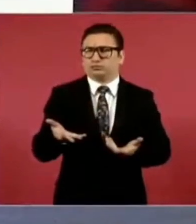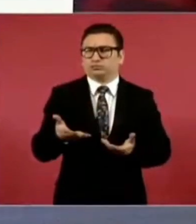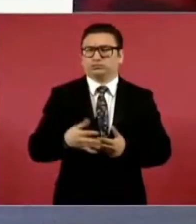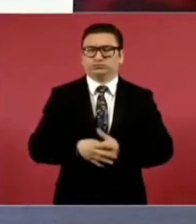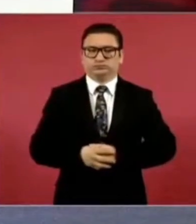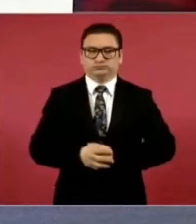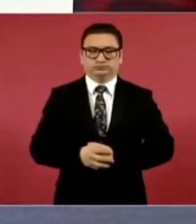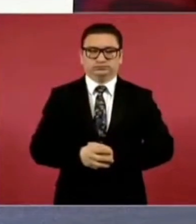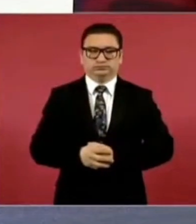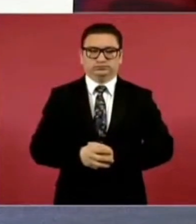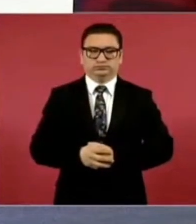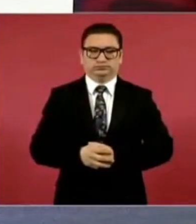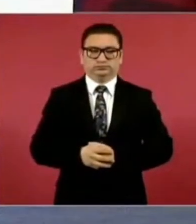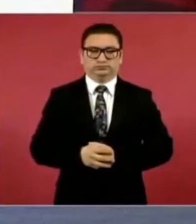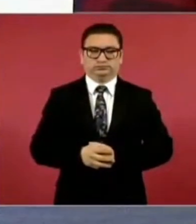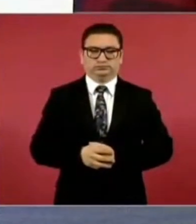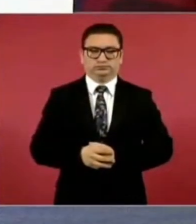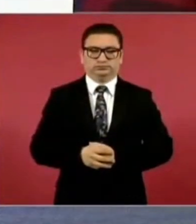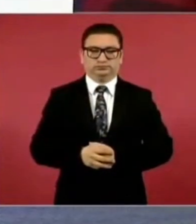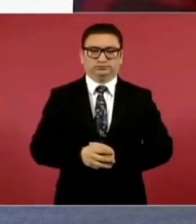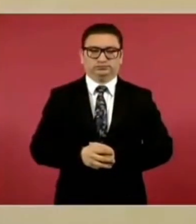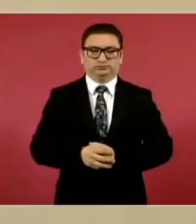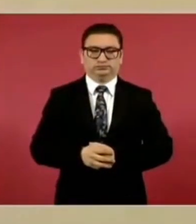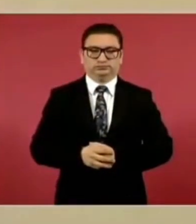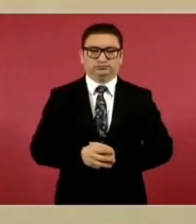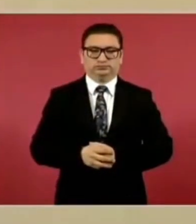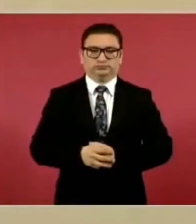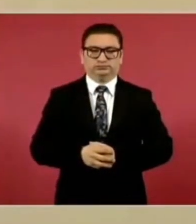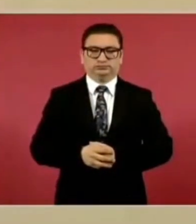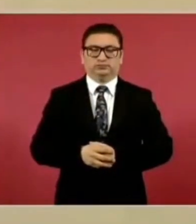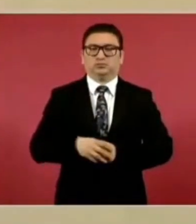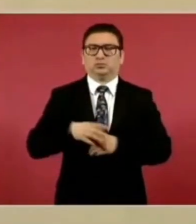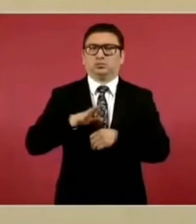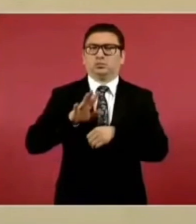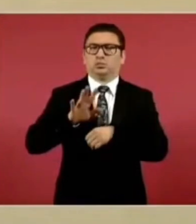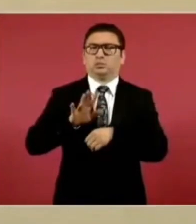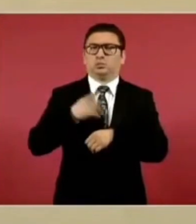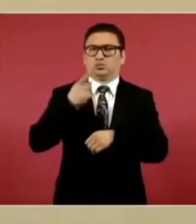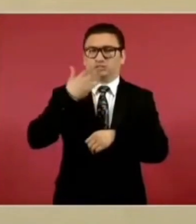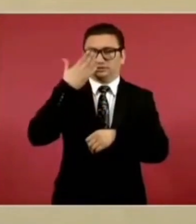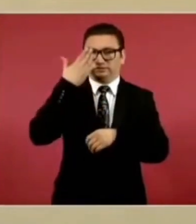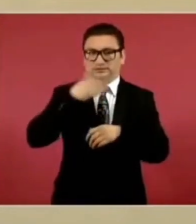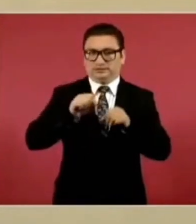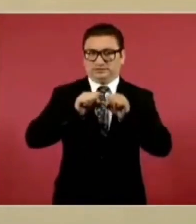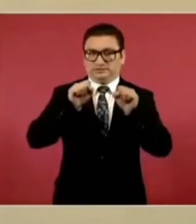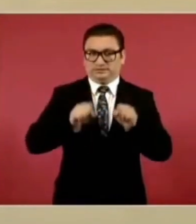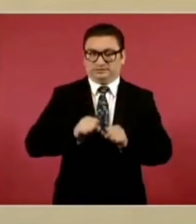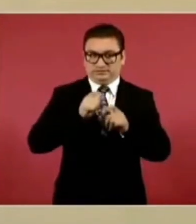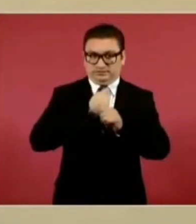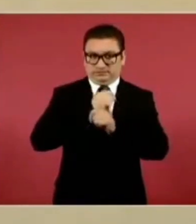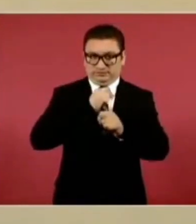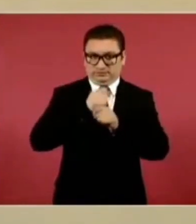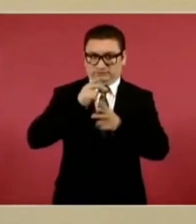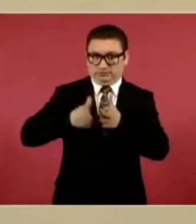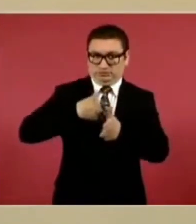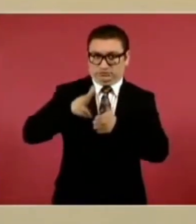Porque el sistema de transporte ferroviario